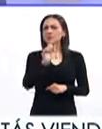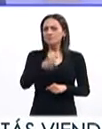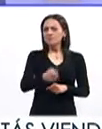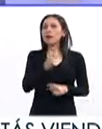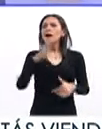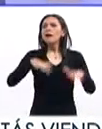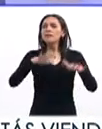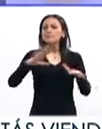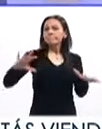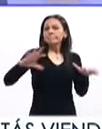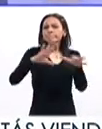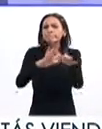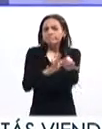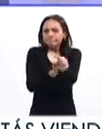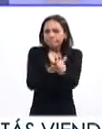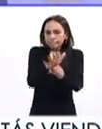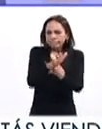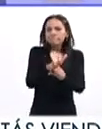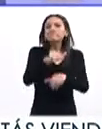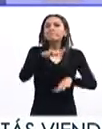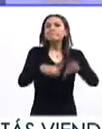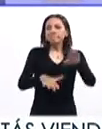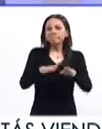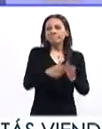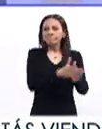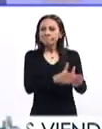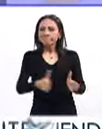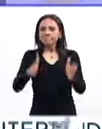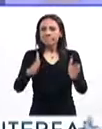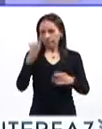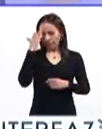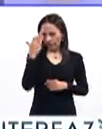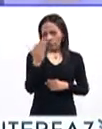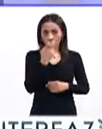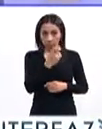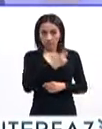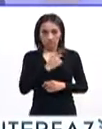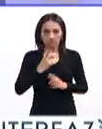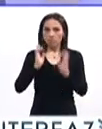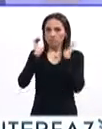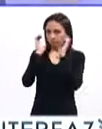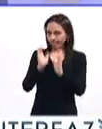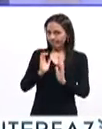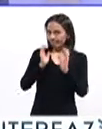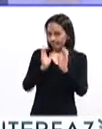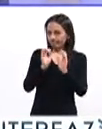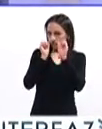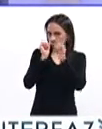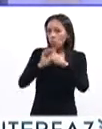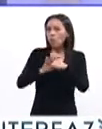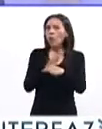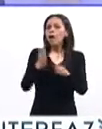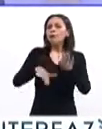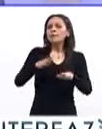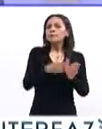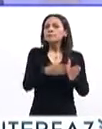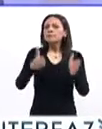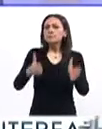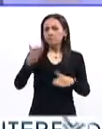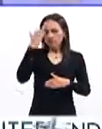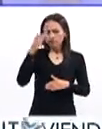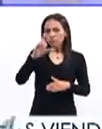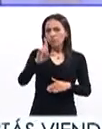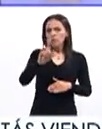una temporalidad. Yo creo que también debe de tenerse cuidado, ¿no? Porque a veces el duelo, en el duelo se puede caer en una